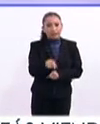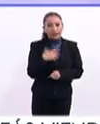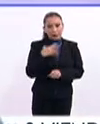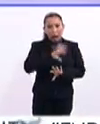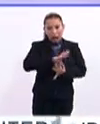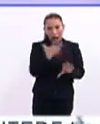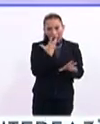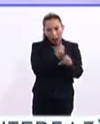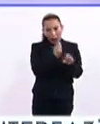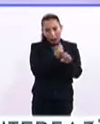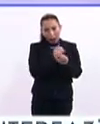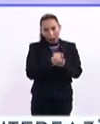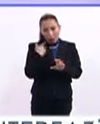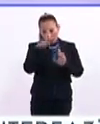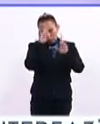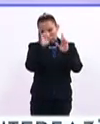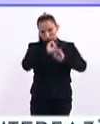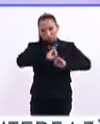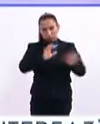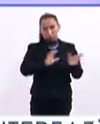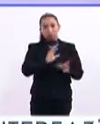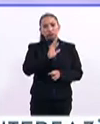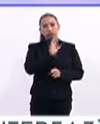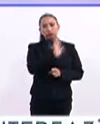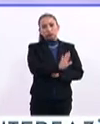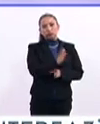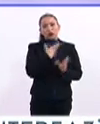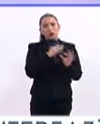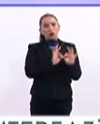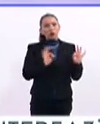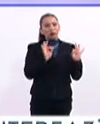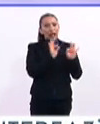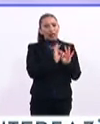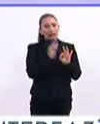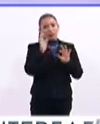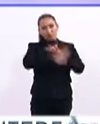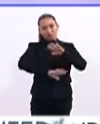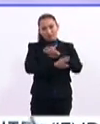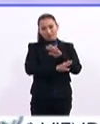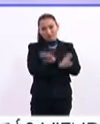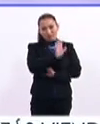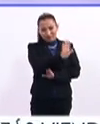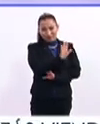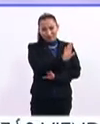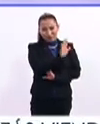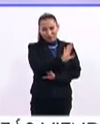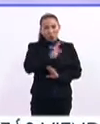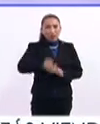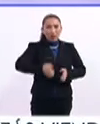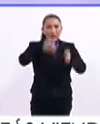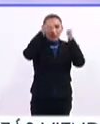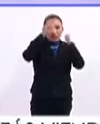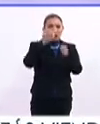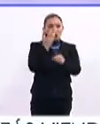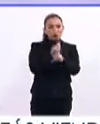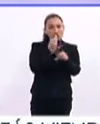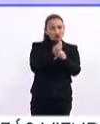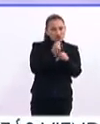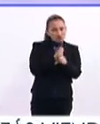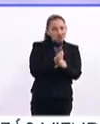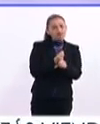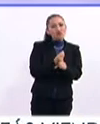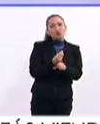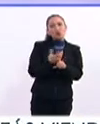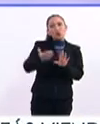Fue actualizado, claro, respetando, por supuesto, esta importante arquitectura de la época